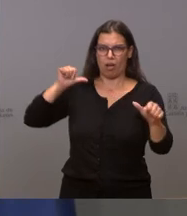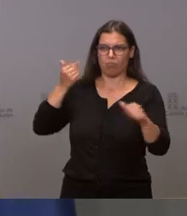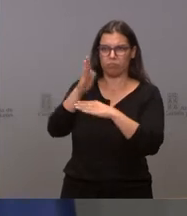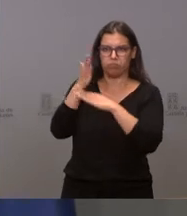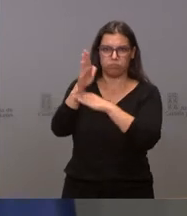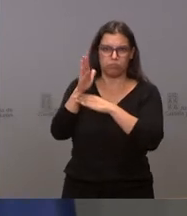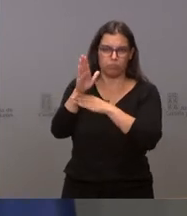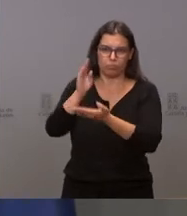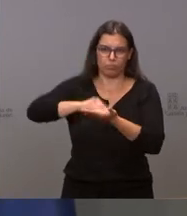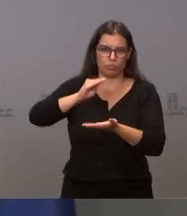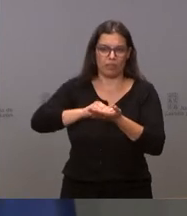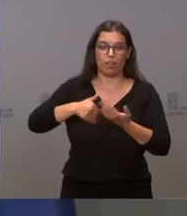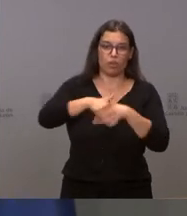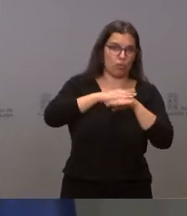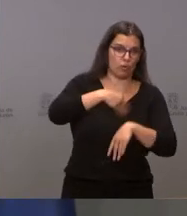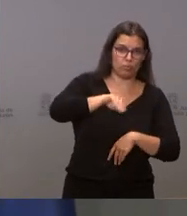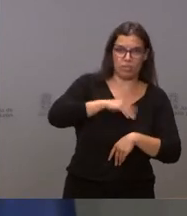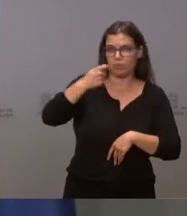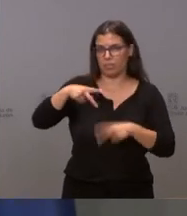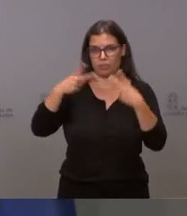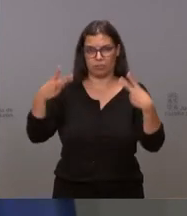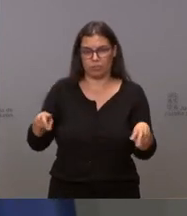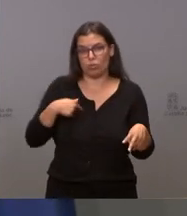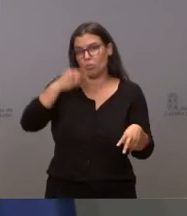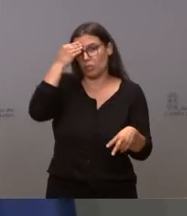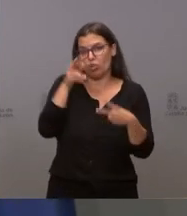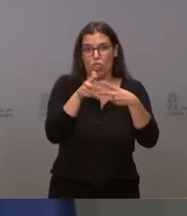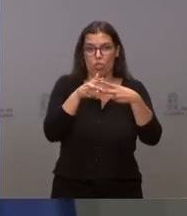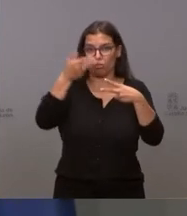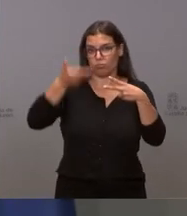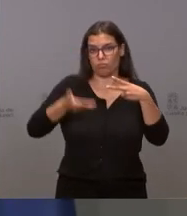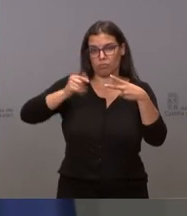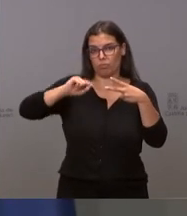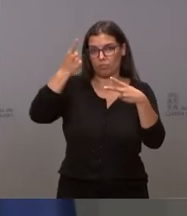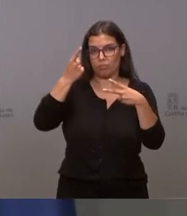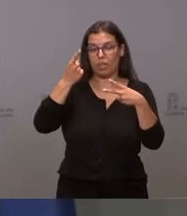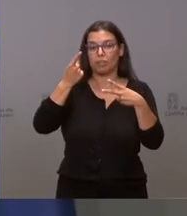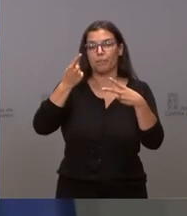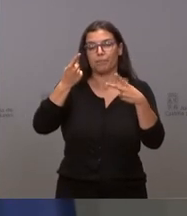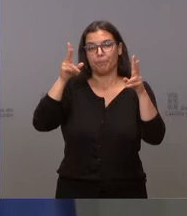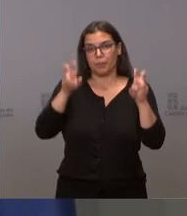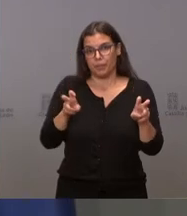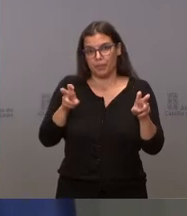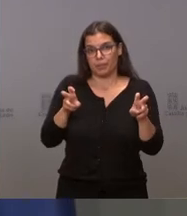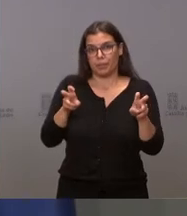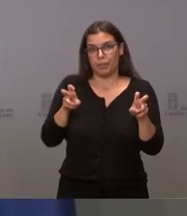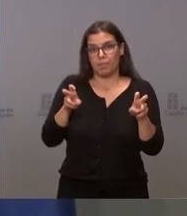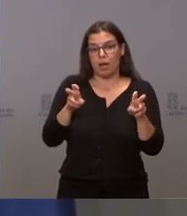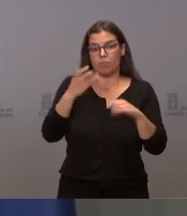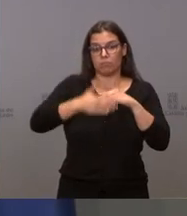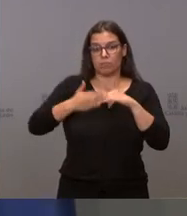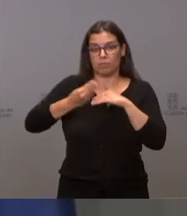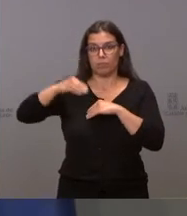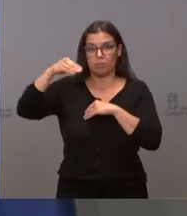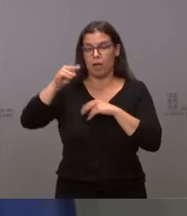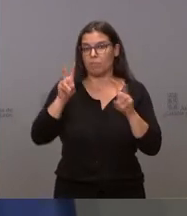reiterada, tanto al Gobierno como al presidente. Yo creo que estos son nuestros temas esenciales. Sobre si hemos tenido que marcar nuevas restricciones,